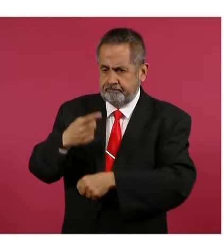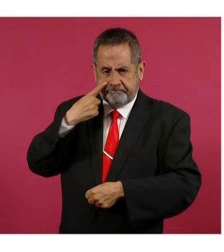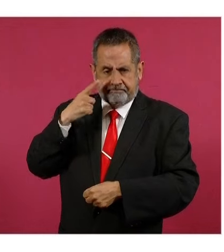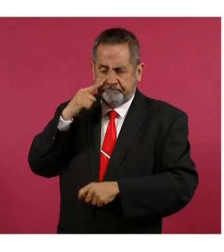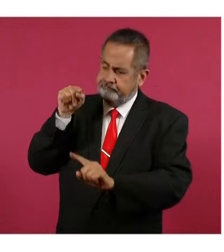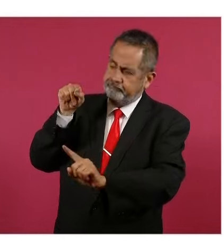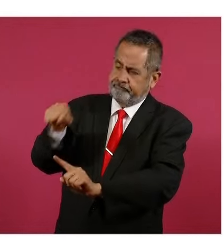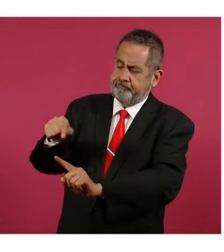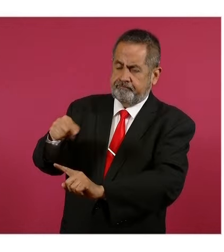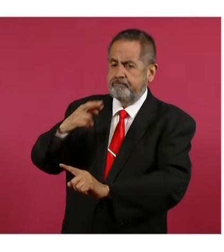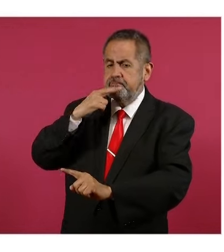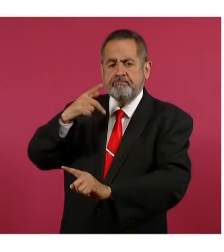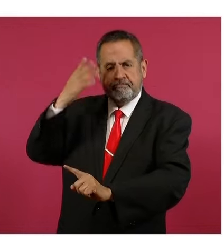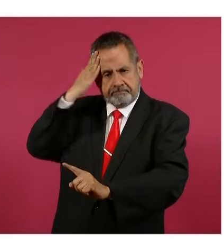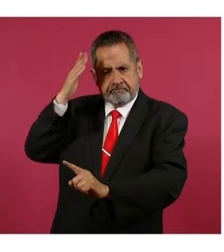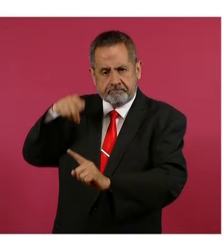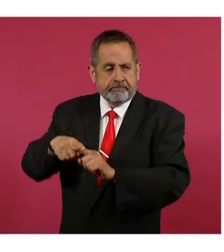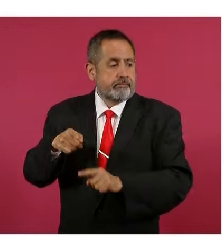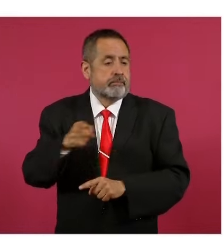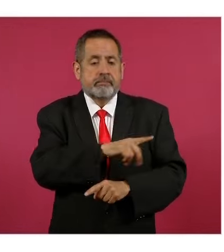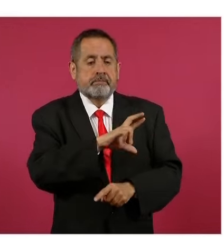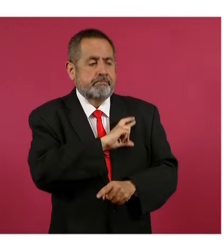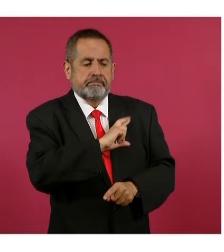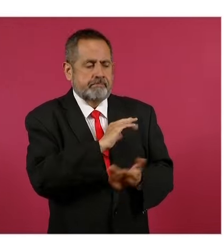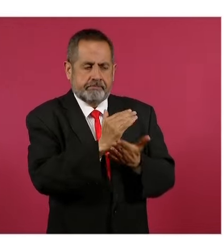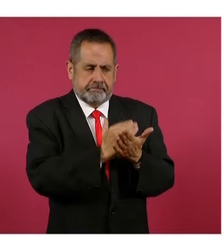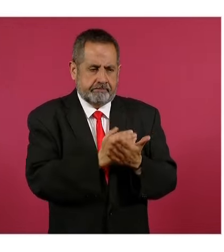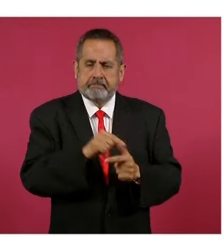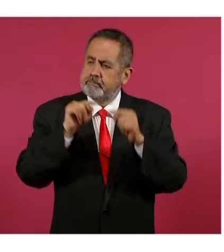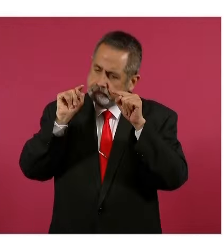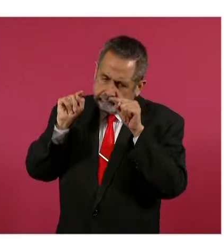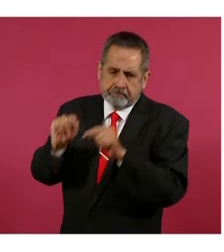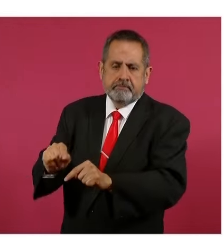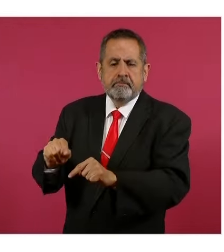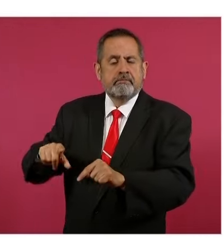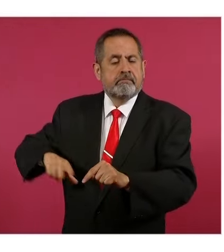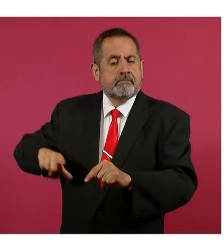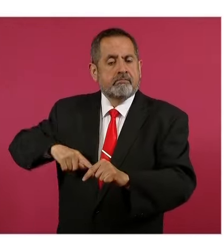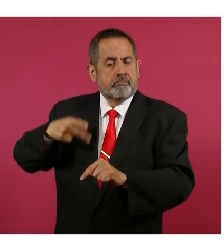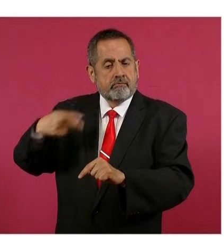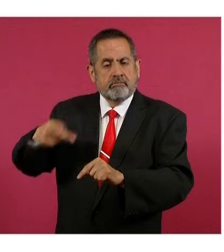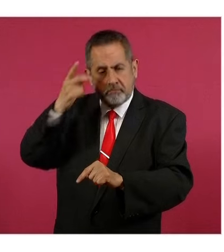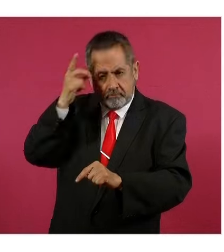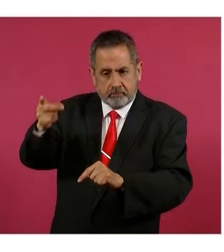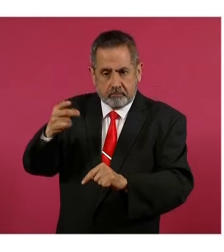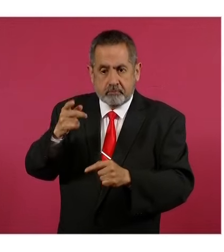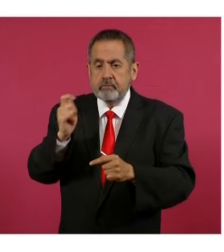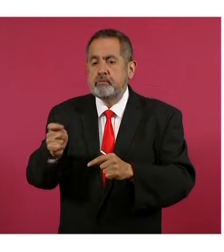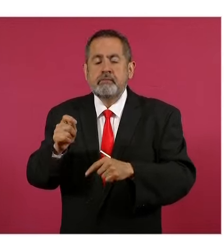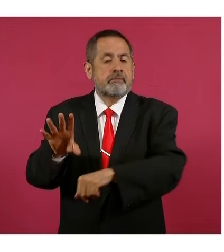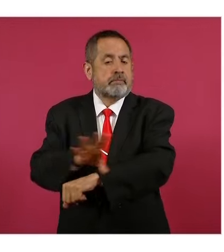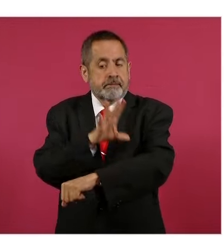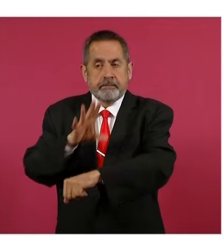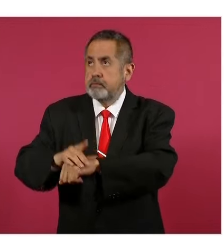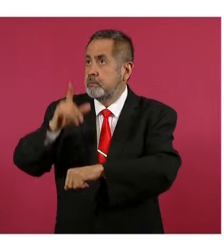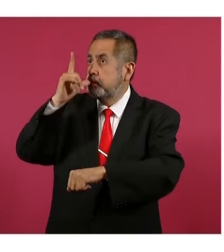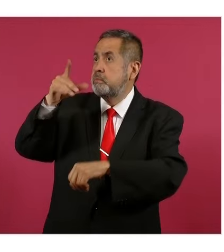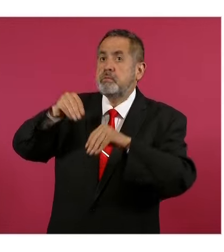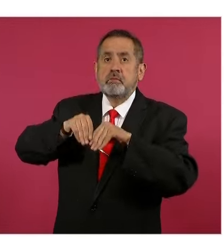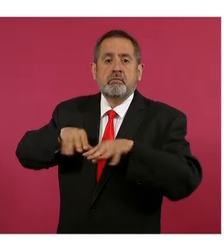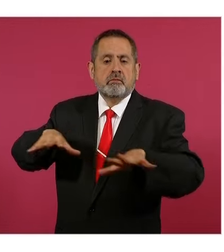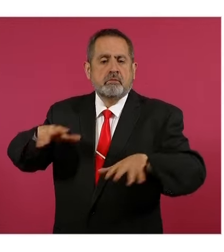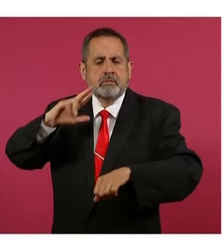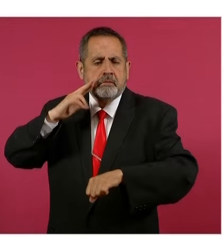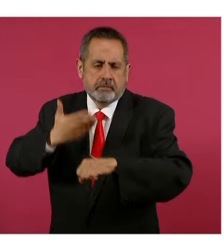las empresas privadas. Se destaca que el objetivo del sistema eléctrico nacional es cumplir con una